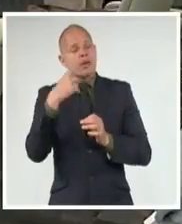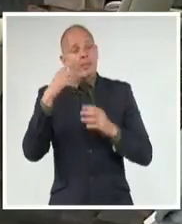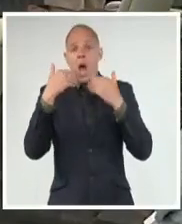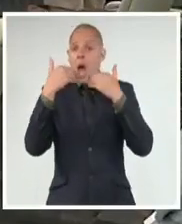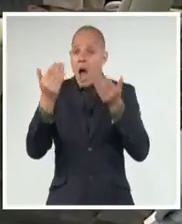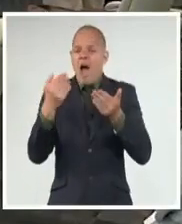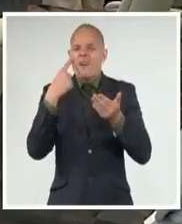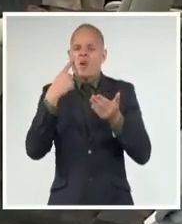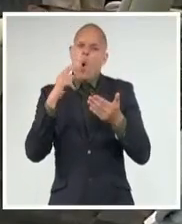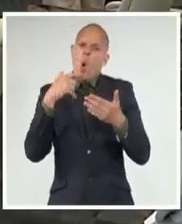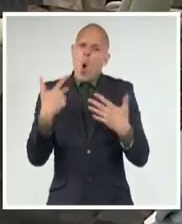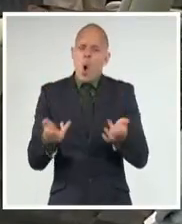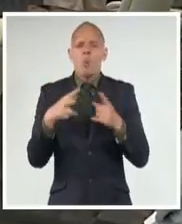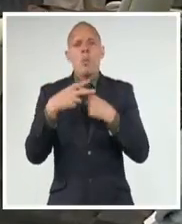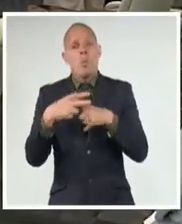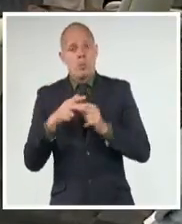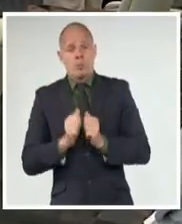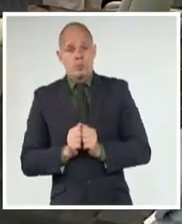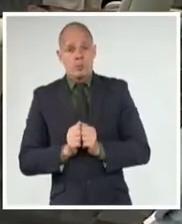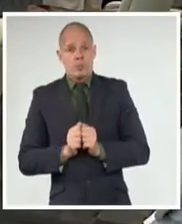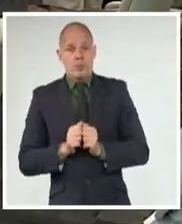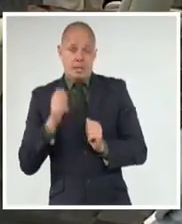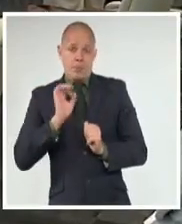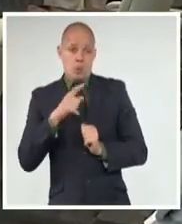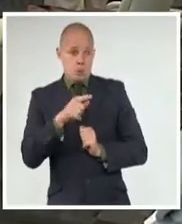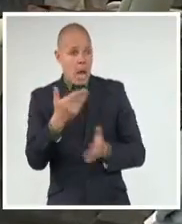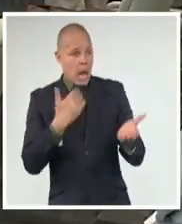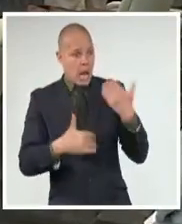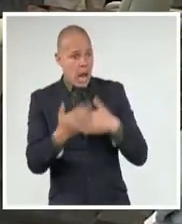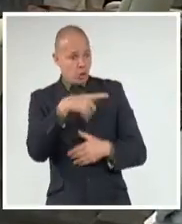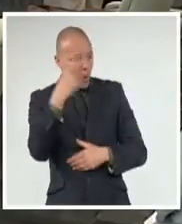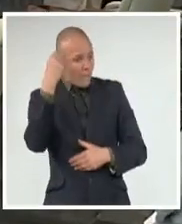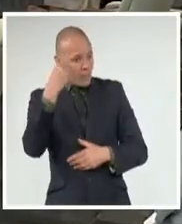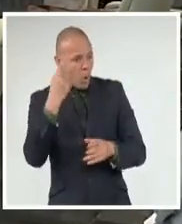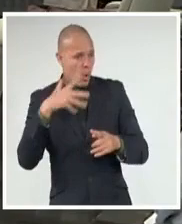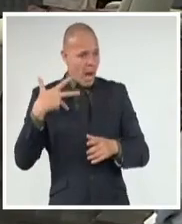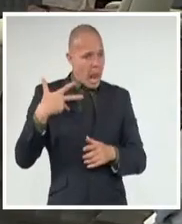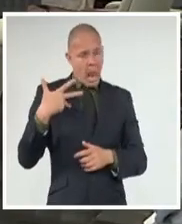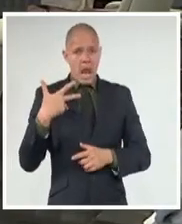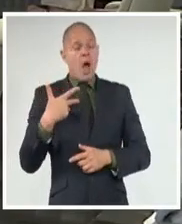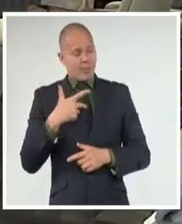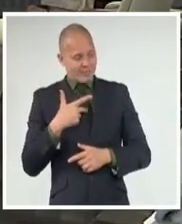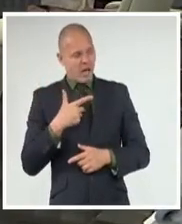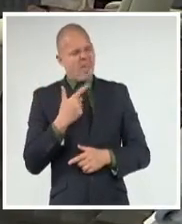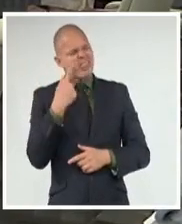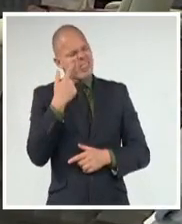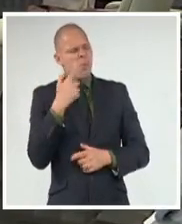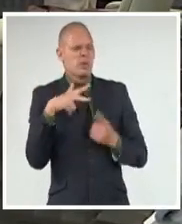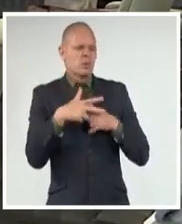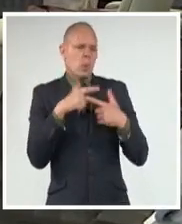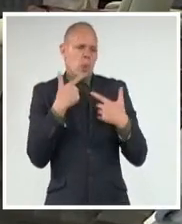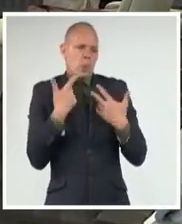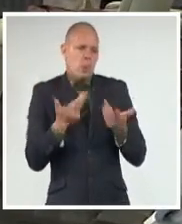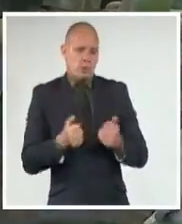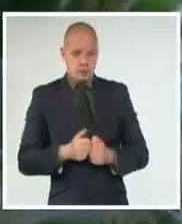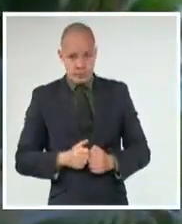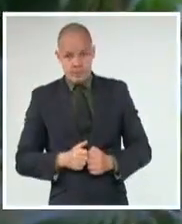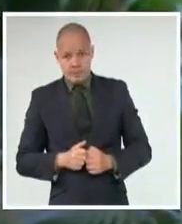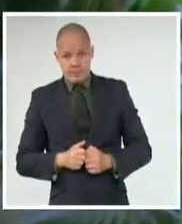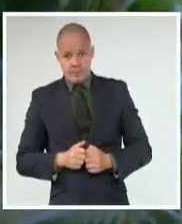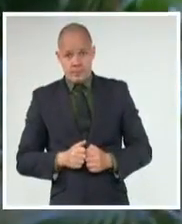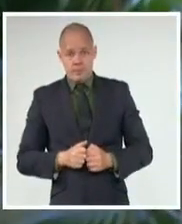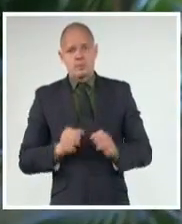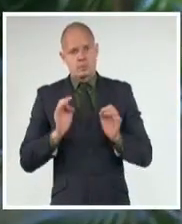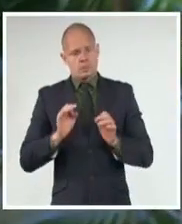presentar soluciones y que sean espacios sistemáticos, no coyunturales ni no en un punto determinado, sino que